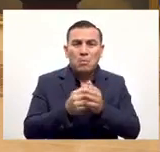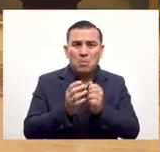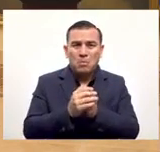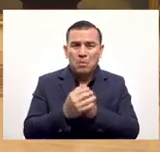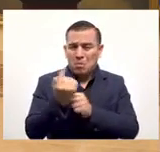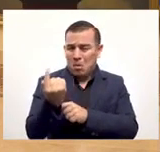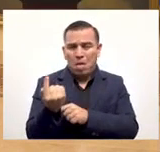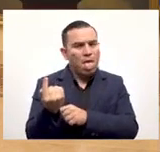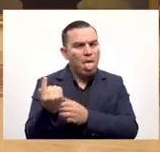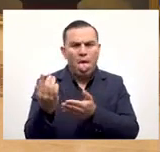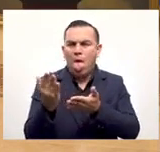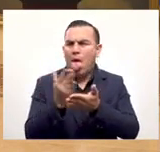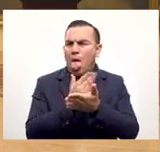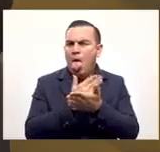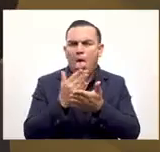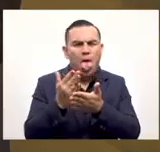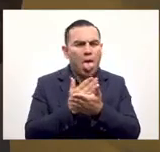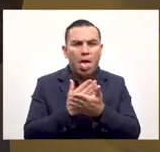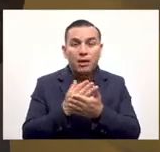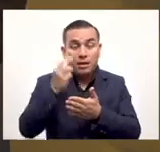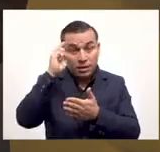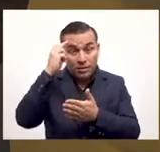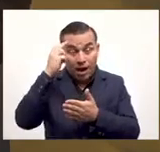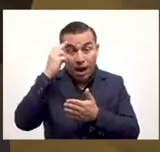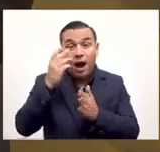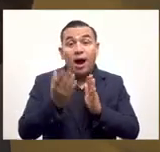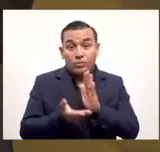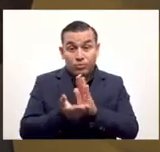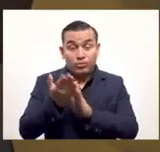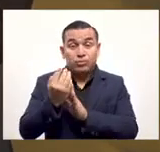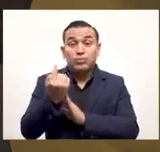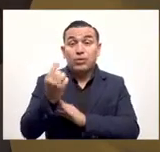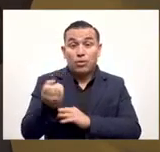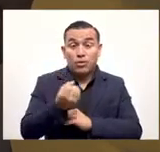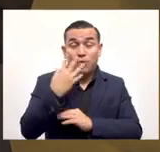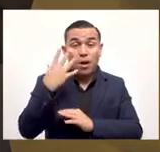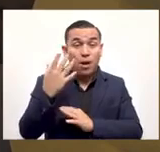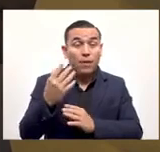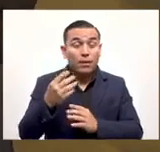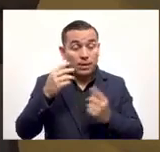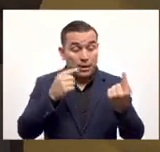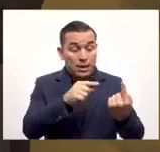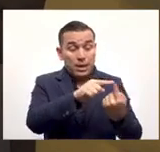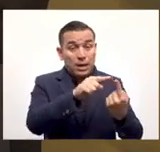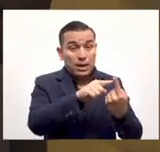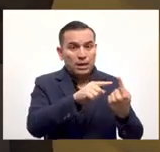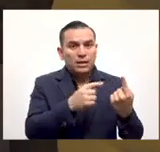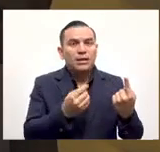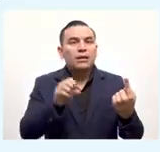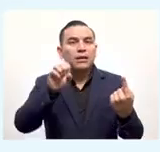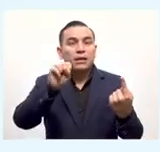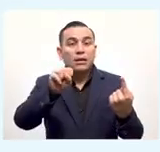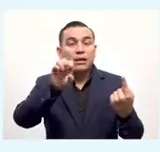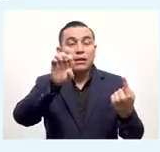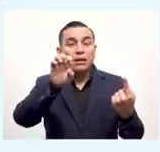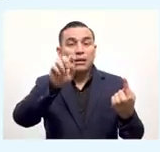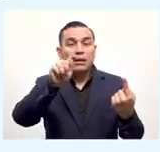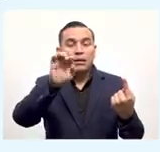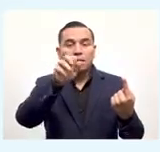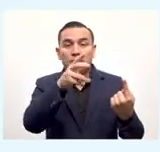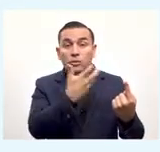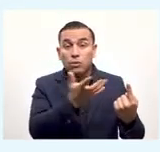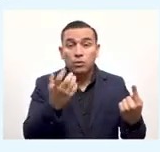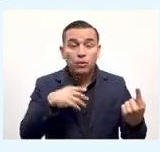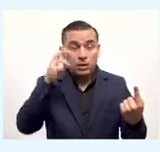afectación para Miguel? ninguna al contrario tiene la ventaja que acaba de ganar un cliente que es Steve que de otra manera no hubiera llegado donde él gracias